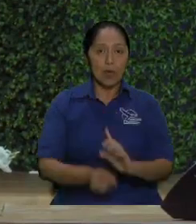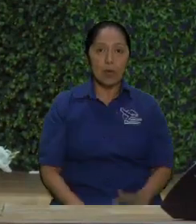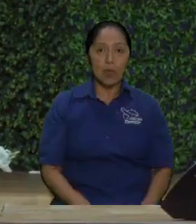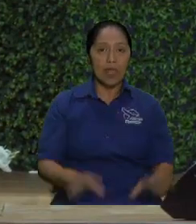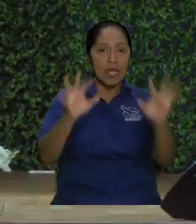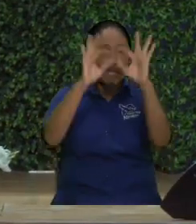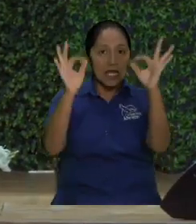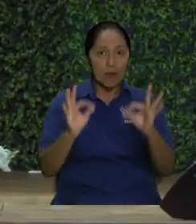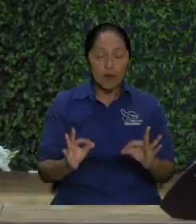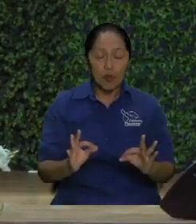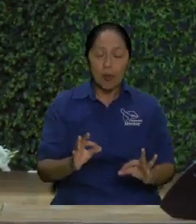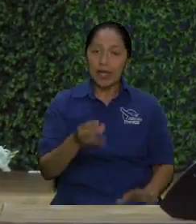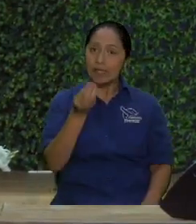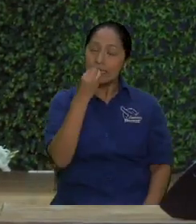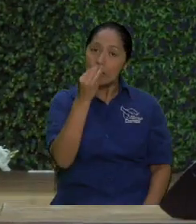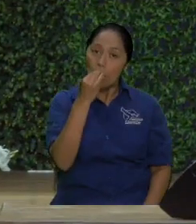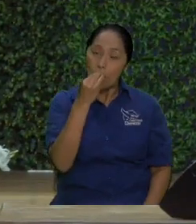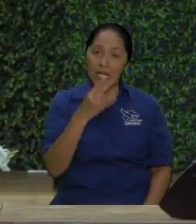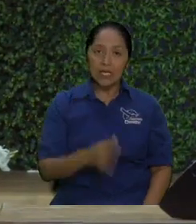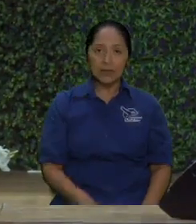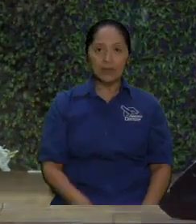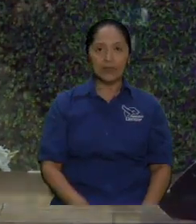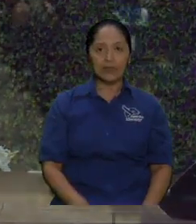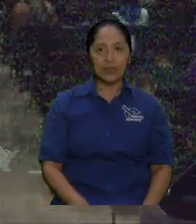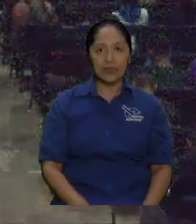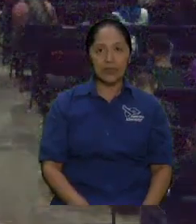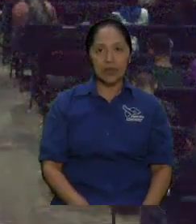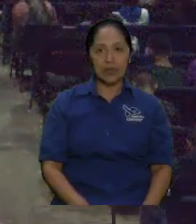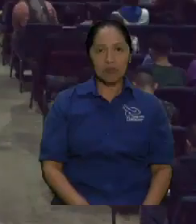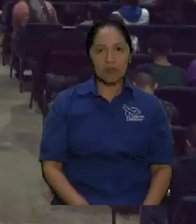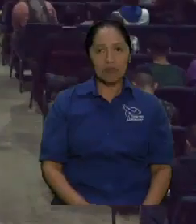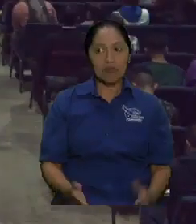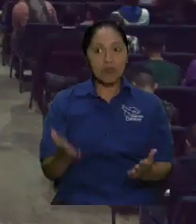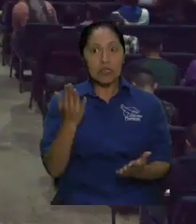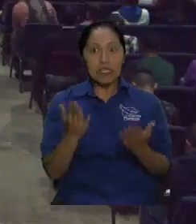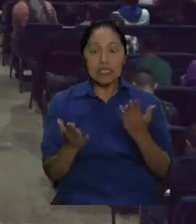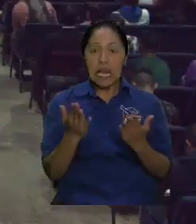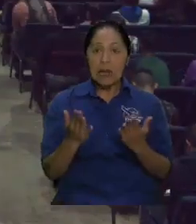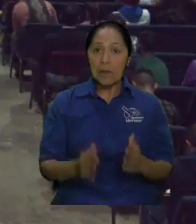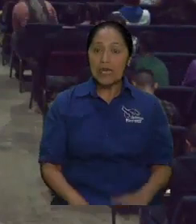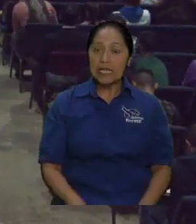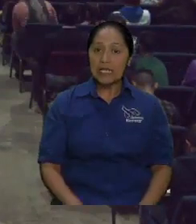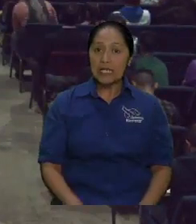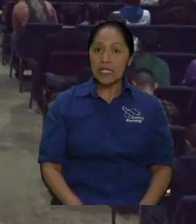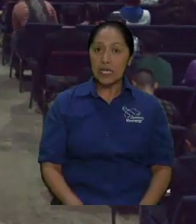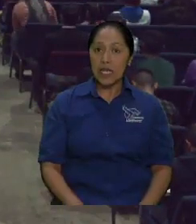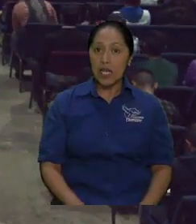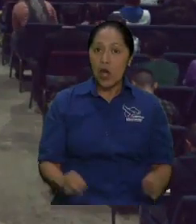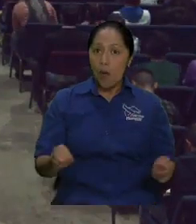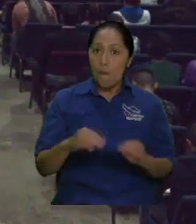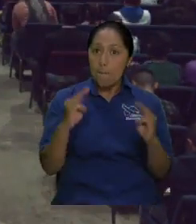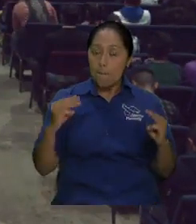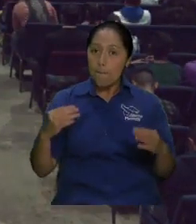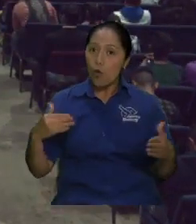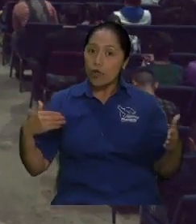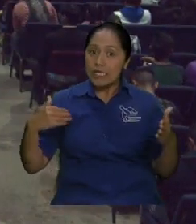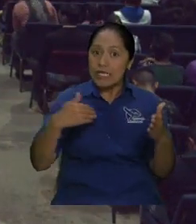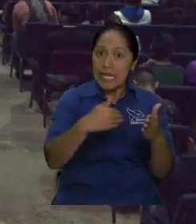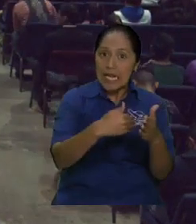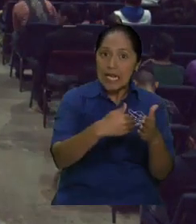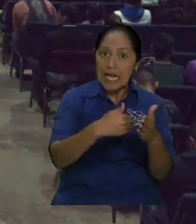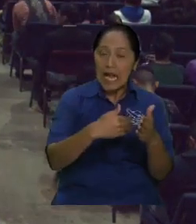va a haber un evento muy importante en la vida de alguien. Eso lo vimos también con Elías,